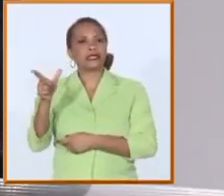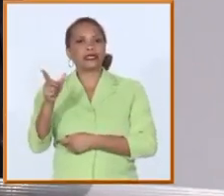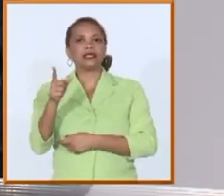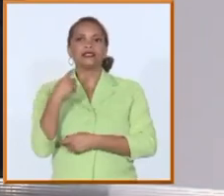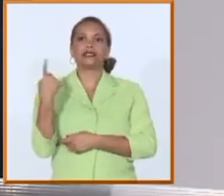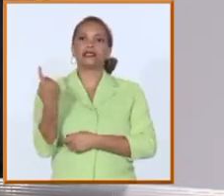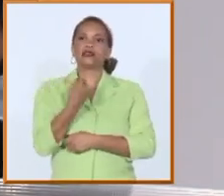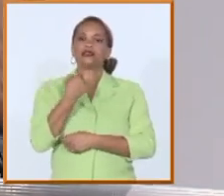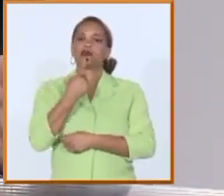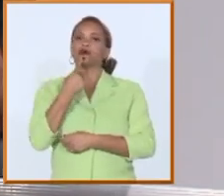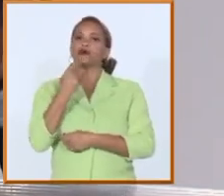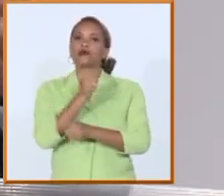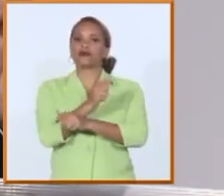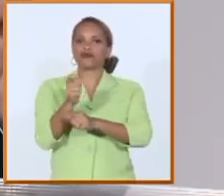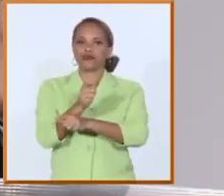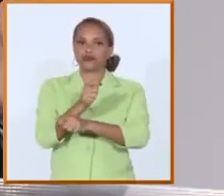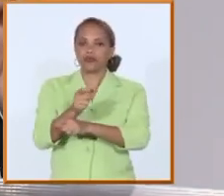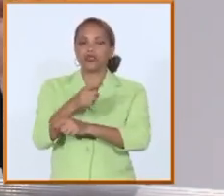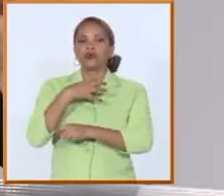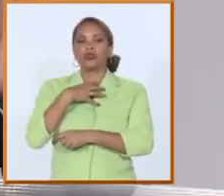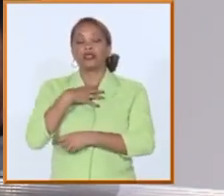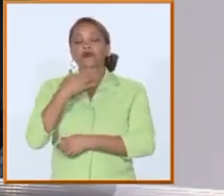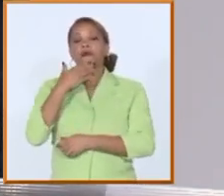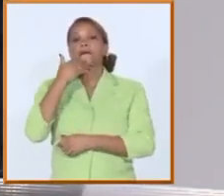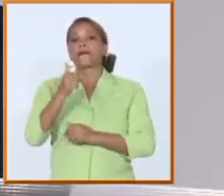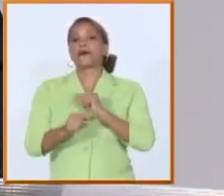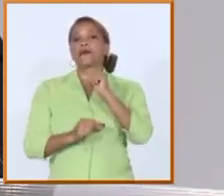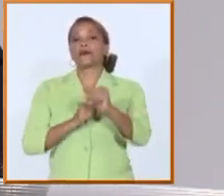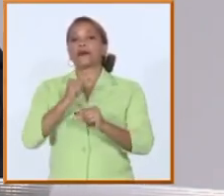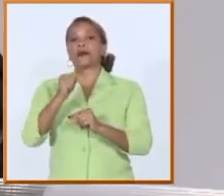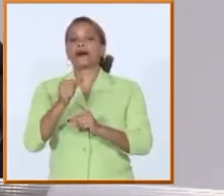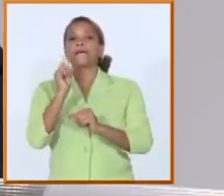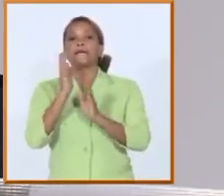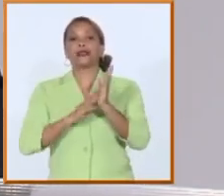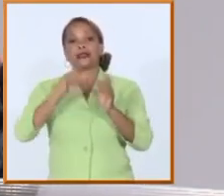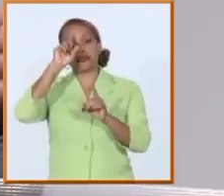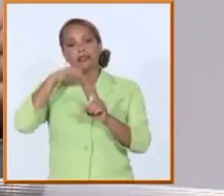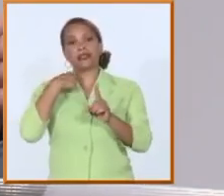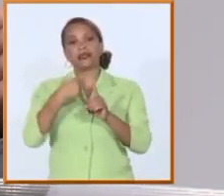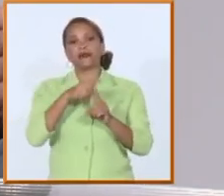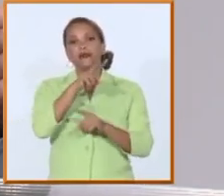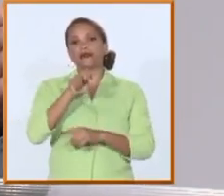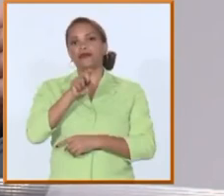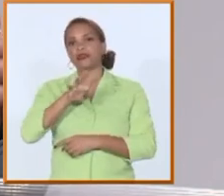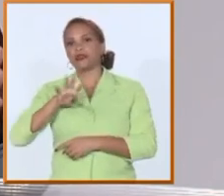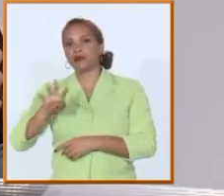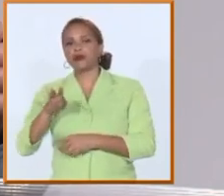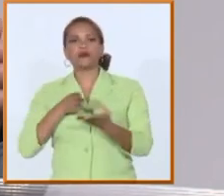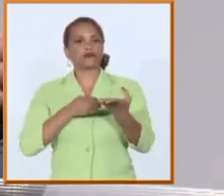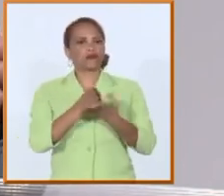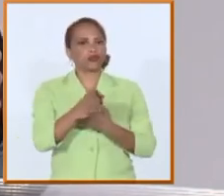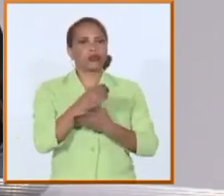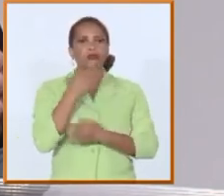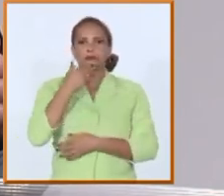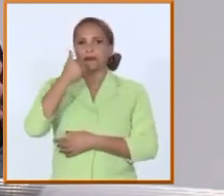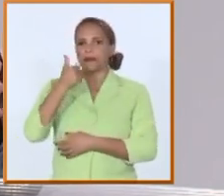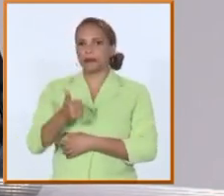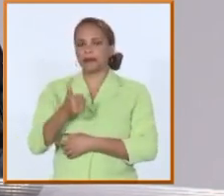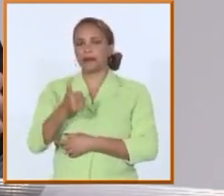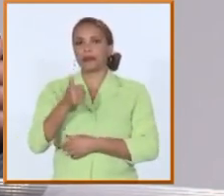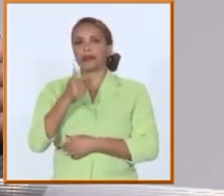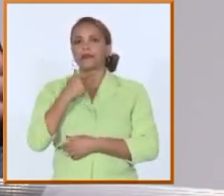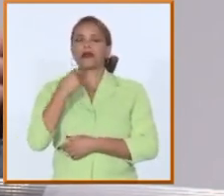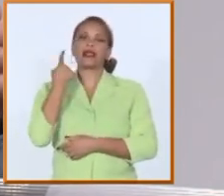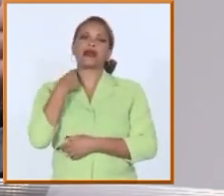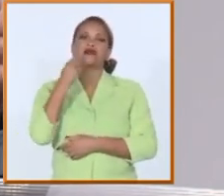infraestructura que disponemos y la que tendremos que mejorar de aquí a septiembre del 2024 y que continuaremos mejorando de manera continuada para el